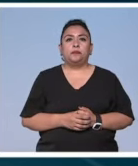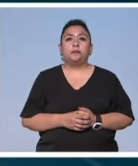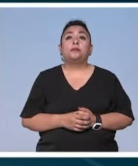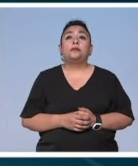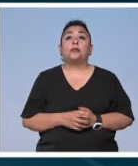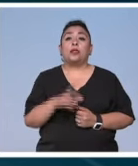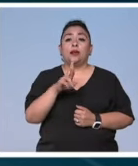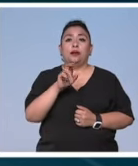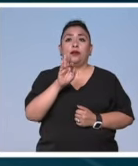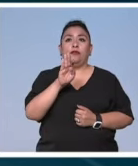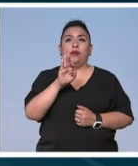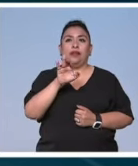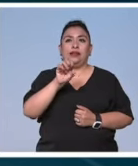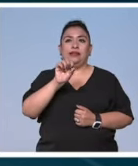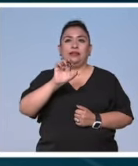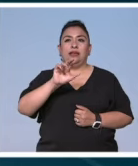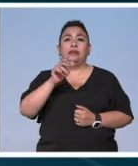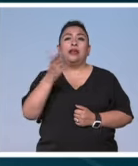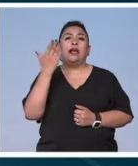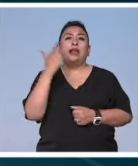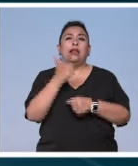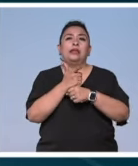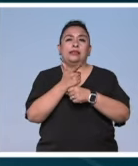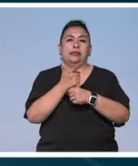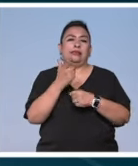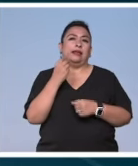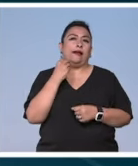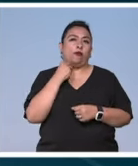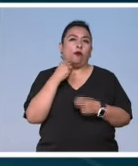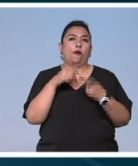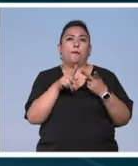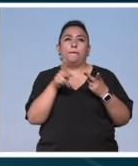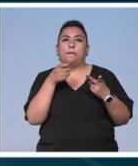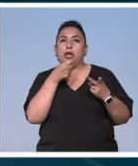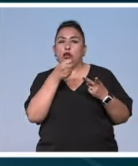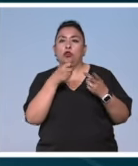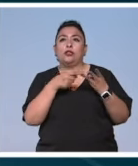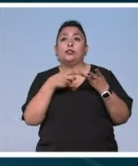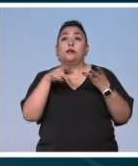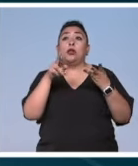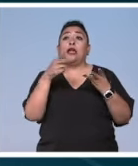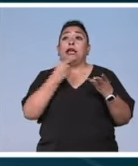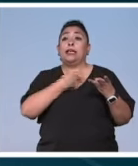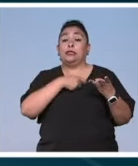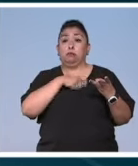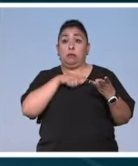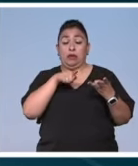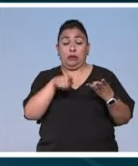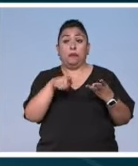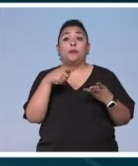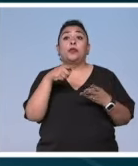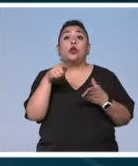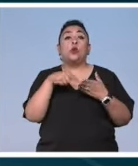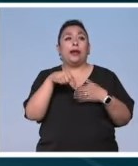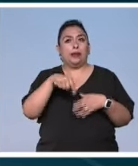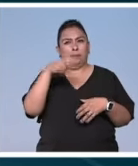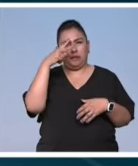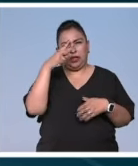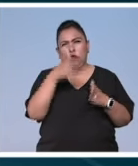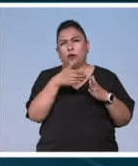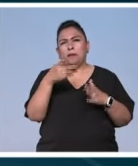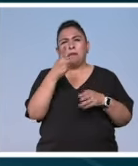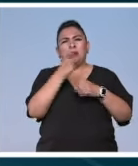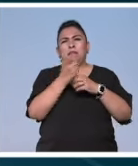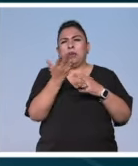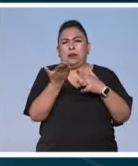Rafael Sánchez de Ocaña fue licenciado en leyes periodista y diplomático español él encontró su lugar en México durante la